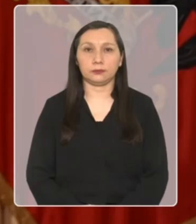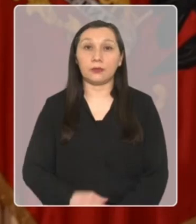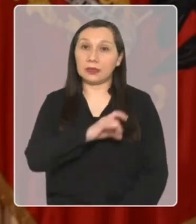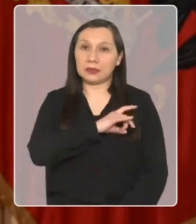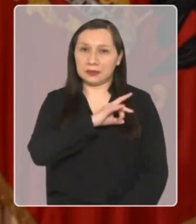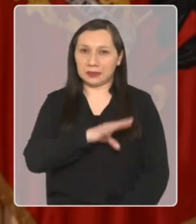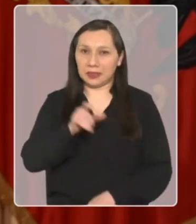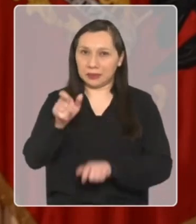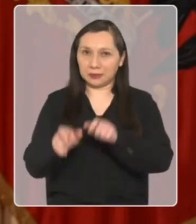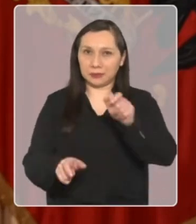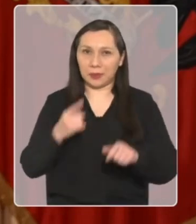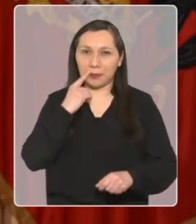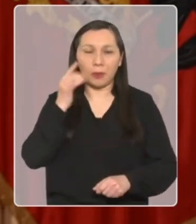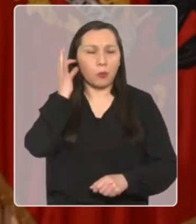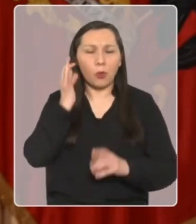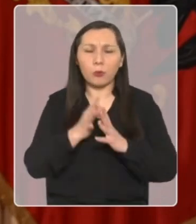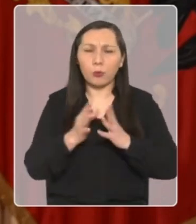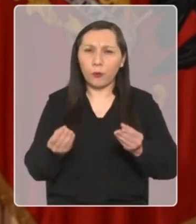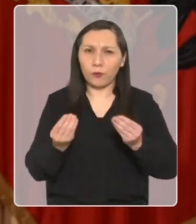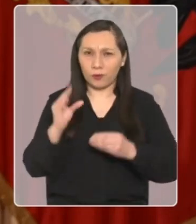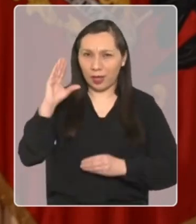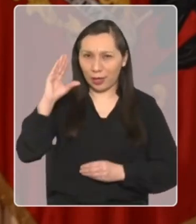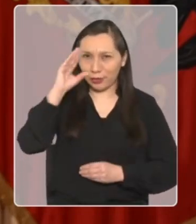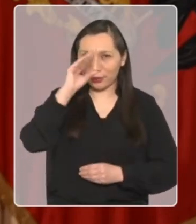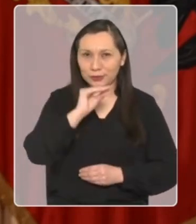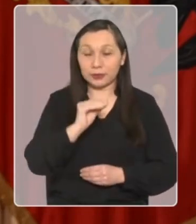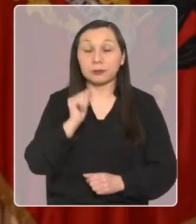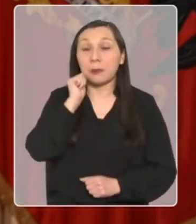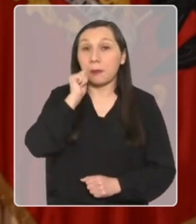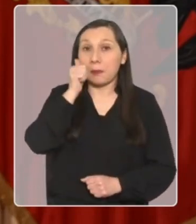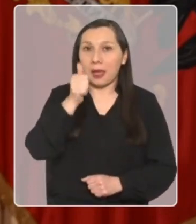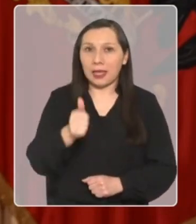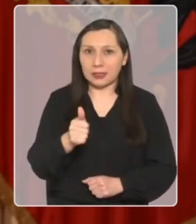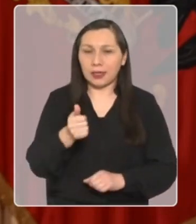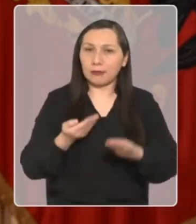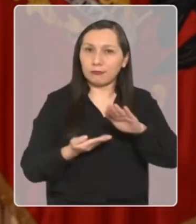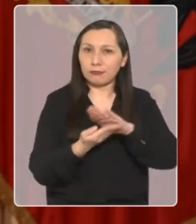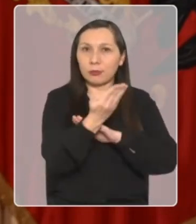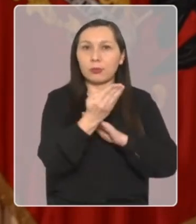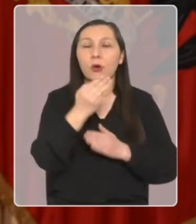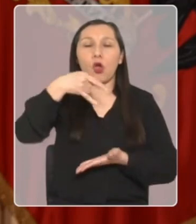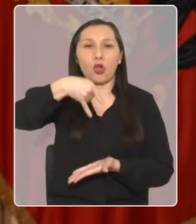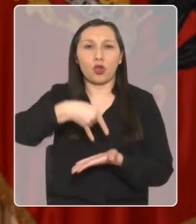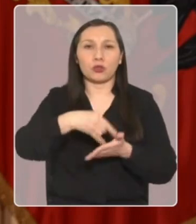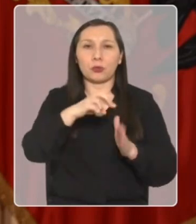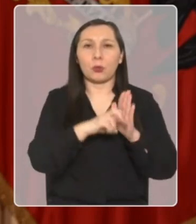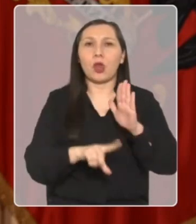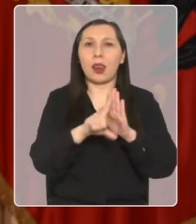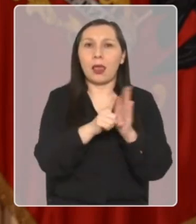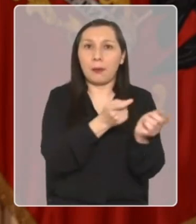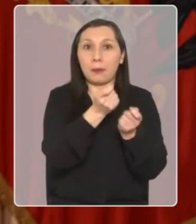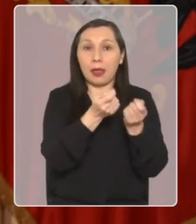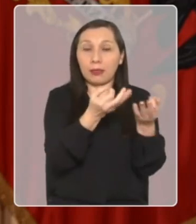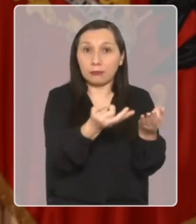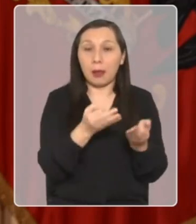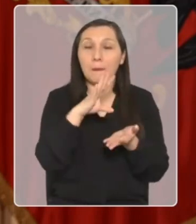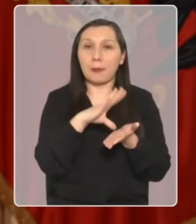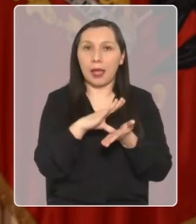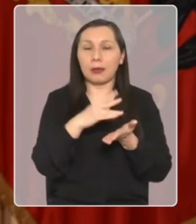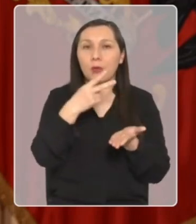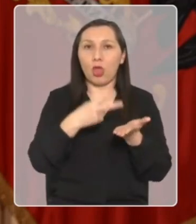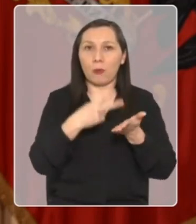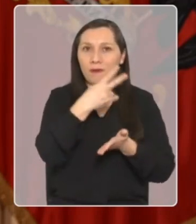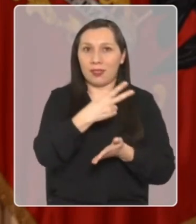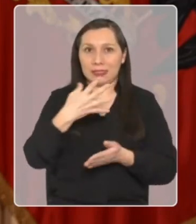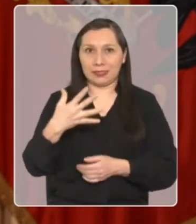Chilenas y chilenos, muy buenas noches. Mañana enviaré al Congreso el proyecto de ley de presupuesto de la Nación del año